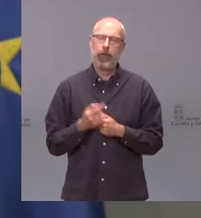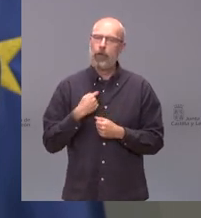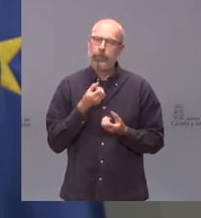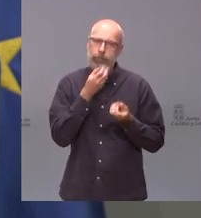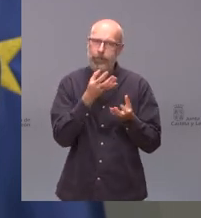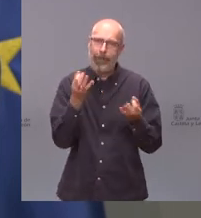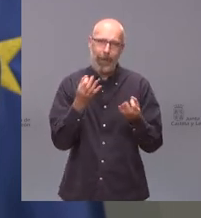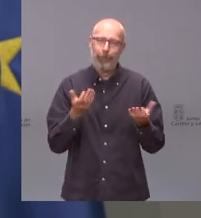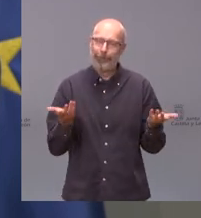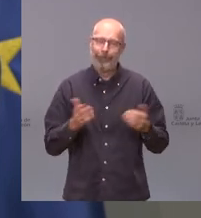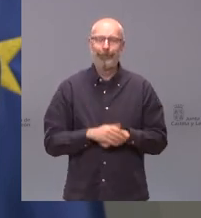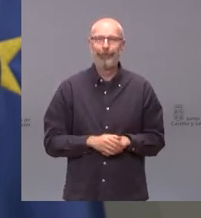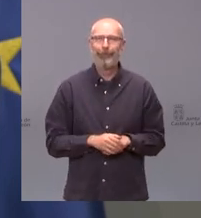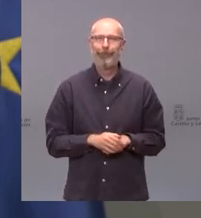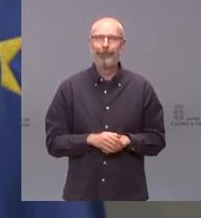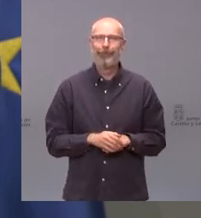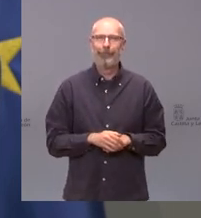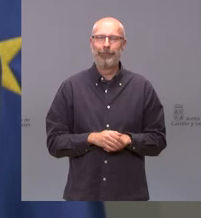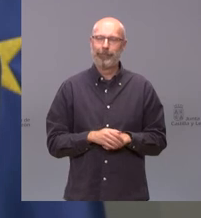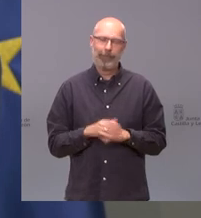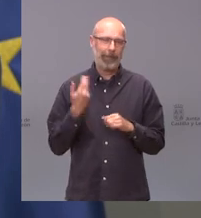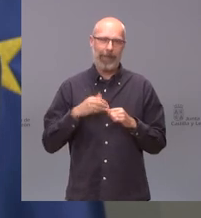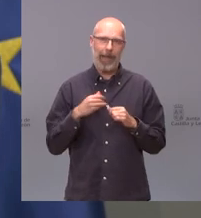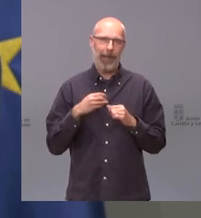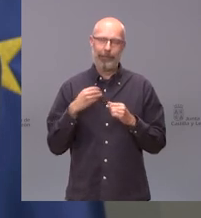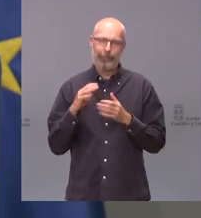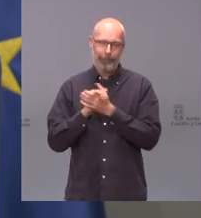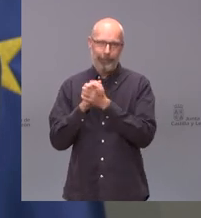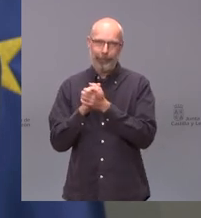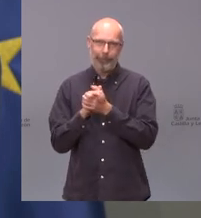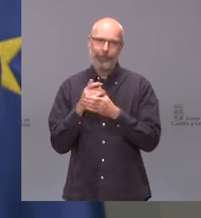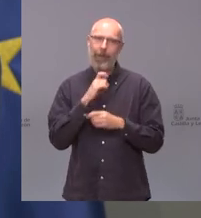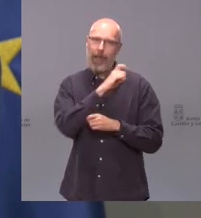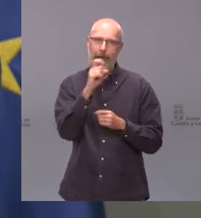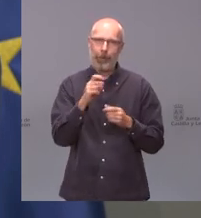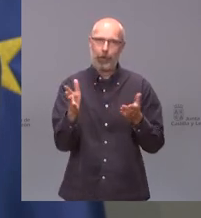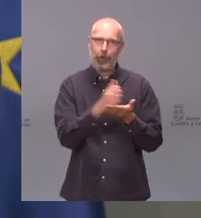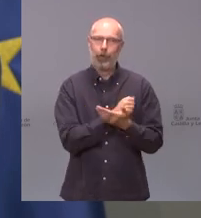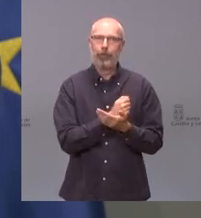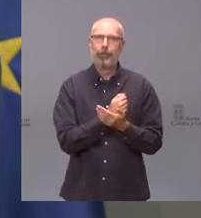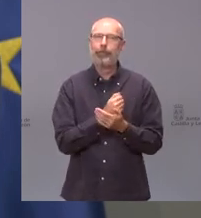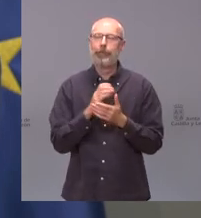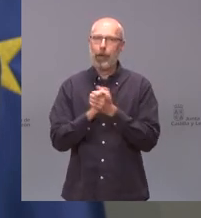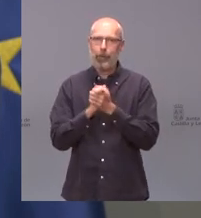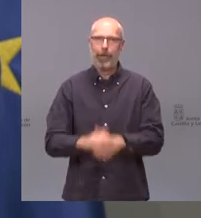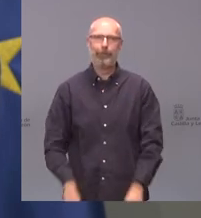para contársela así que me gusta celebrarlo con todos ustedes Jesús Julio enhorabuena